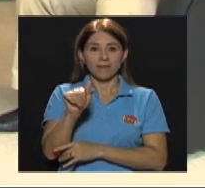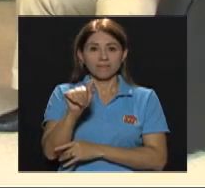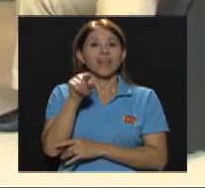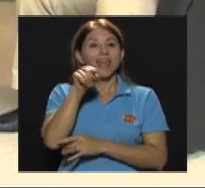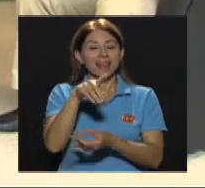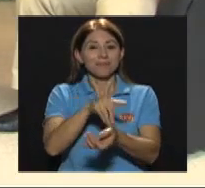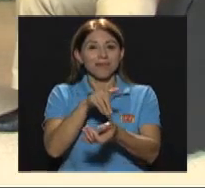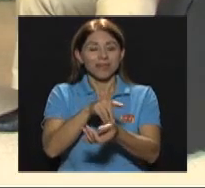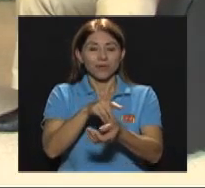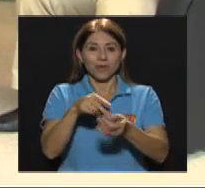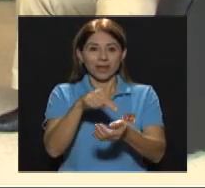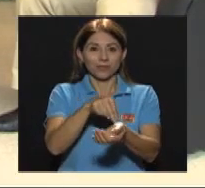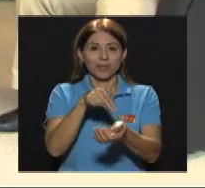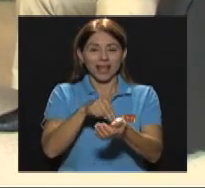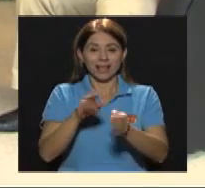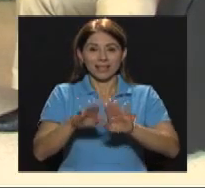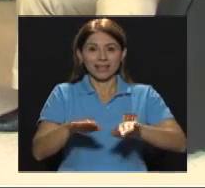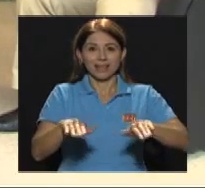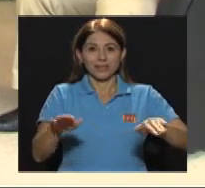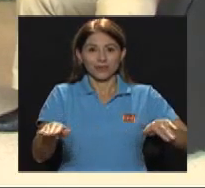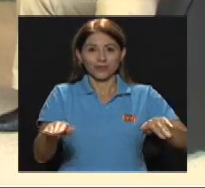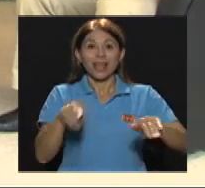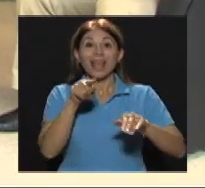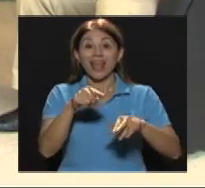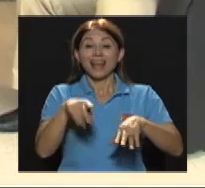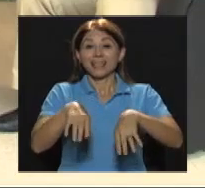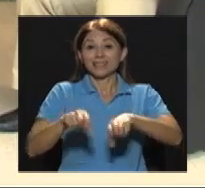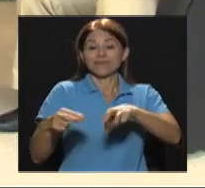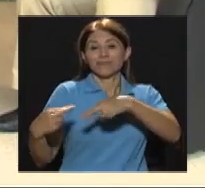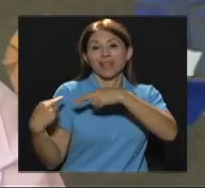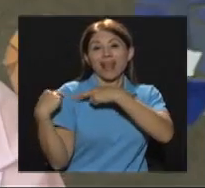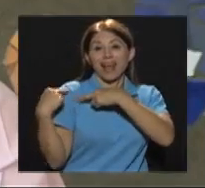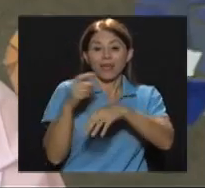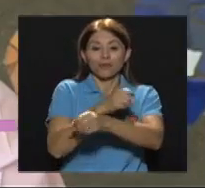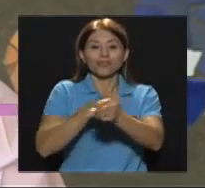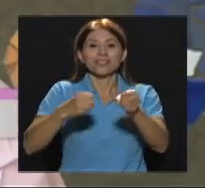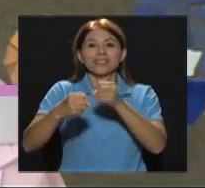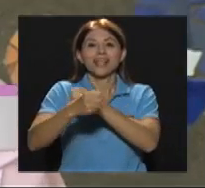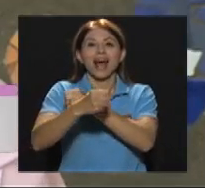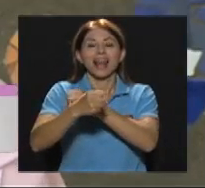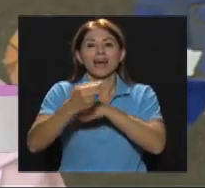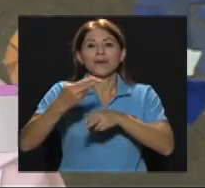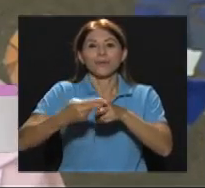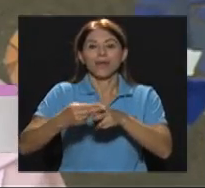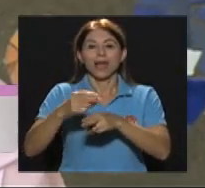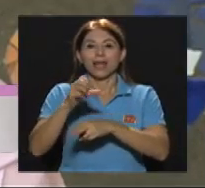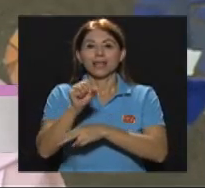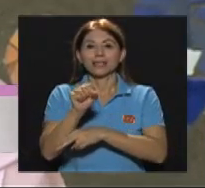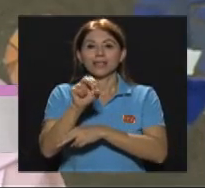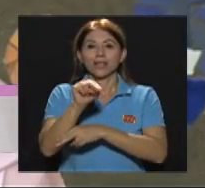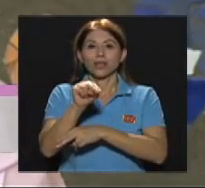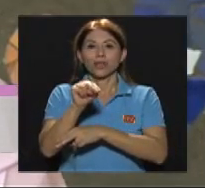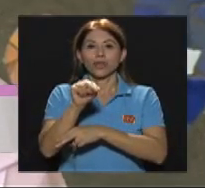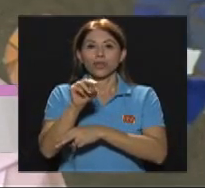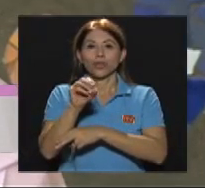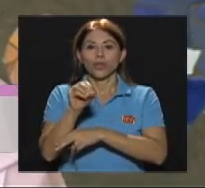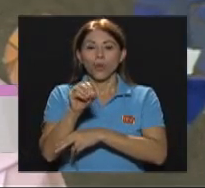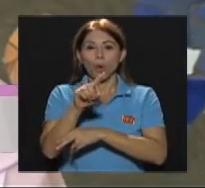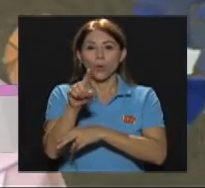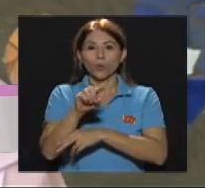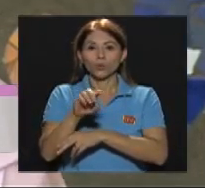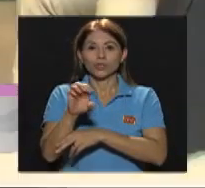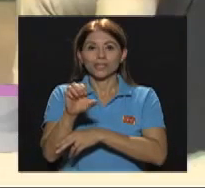encargado precisamente de esta sala de snusselen Muchísimas gracias a ambos por